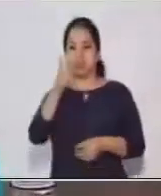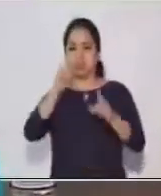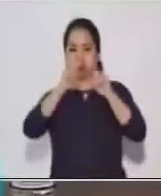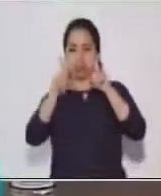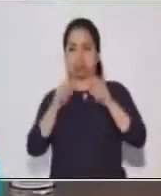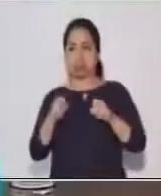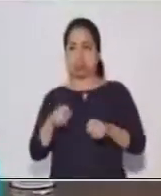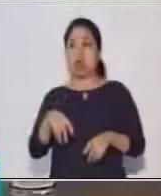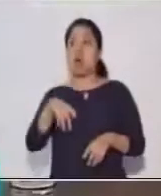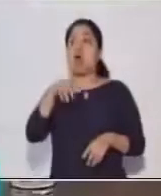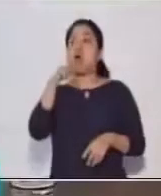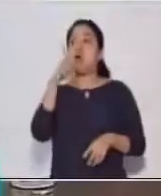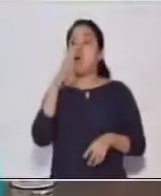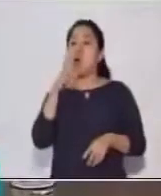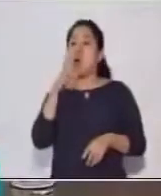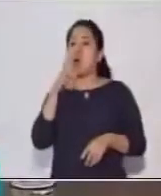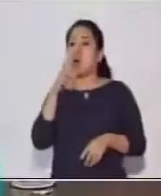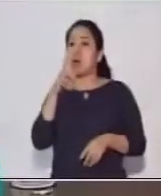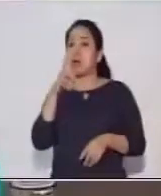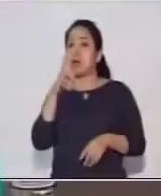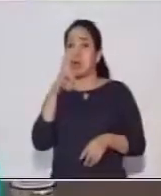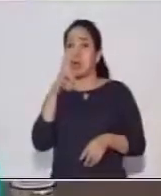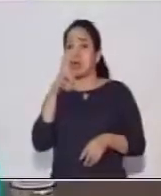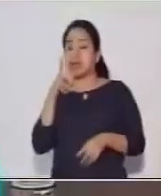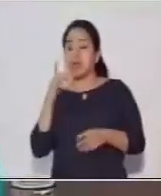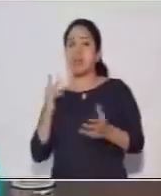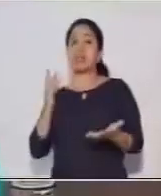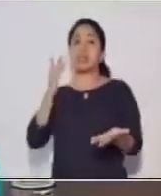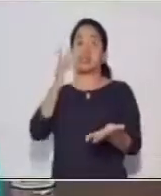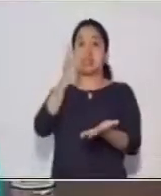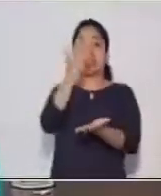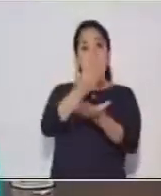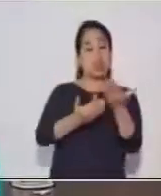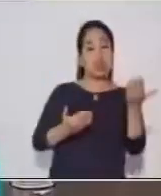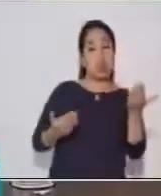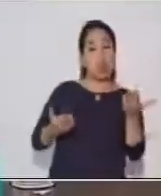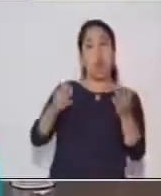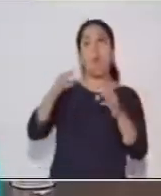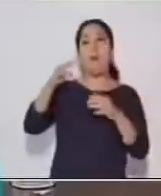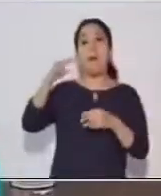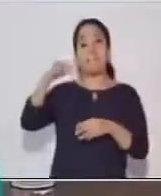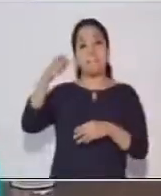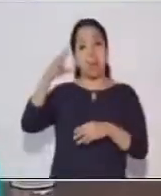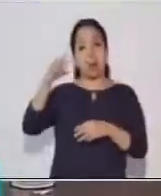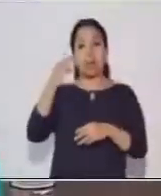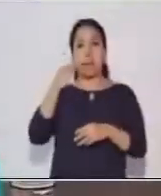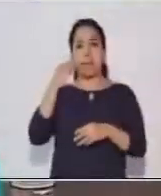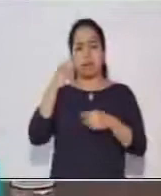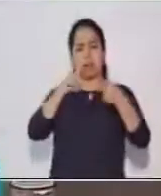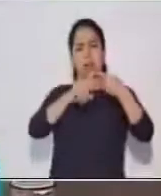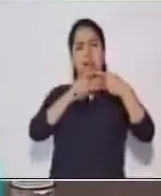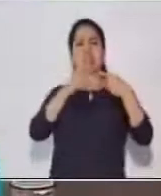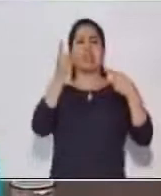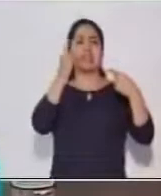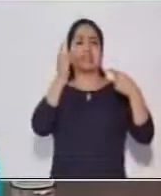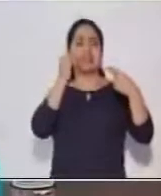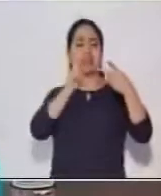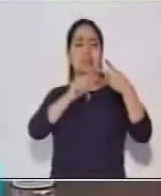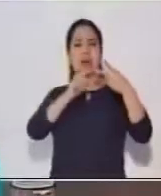¿Con quién llevó a Marco la mamá? ¿Será que lo llevó con el dentista o con el oftalmólogo?